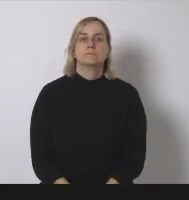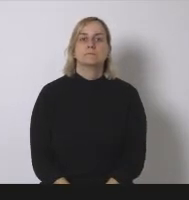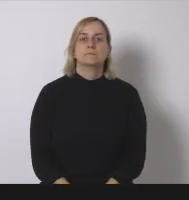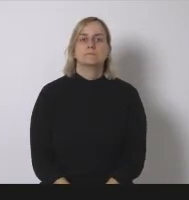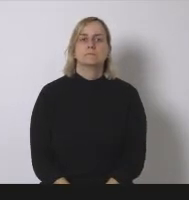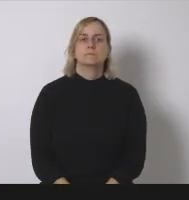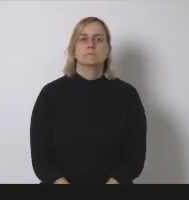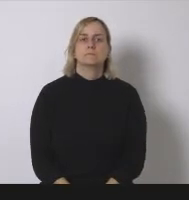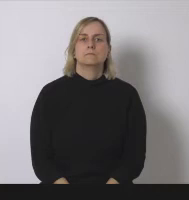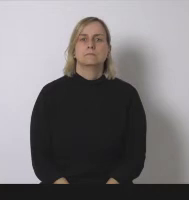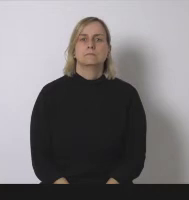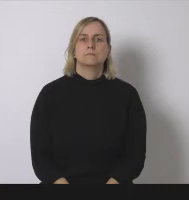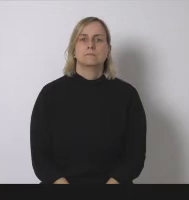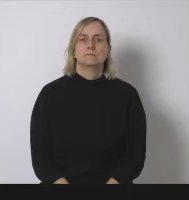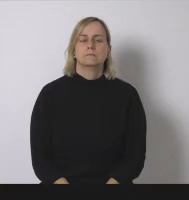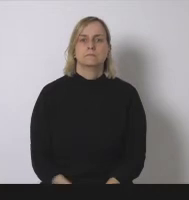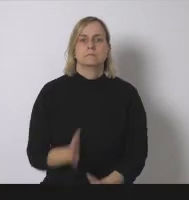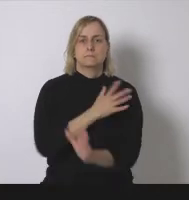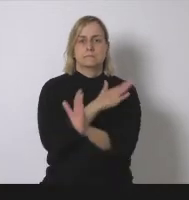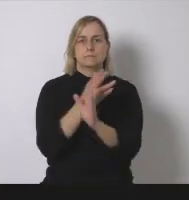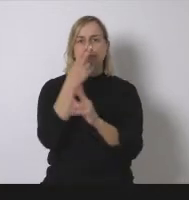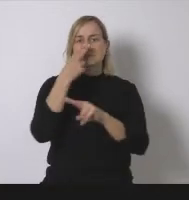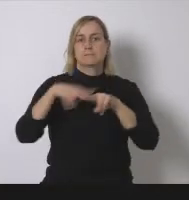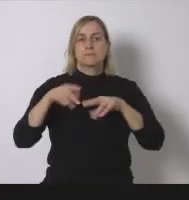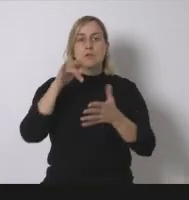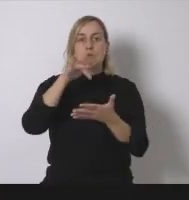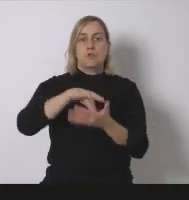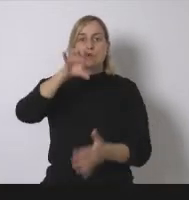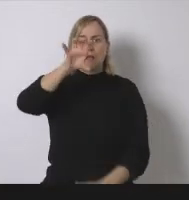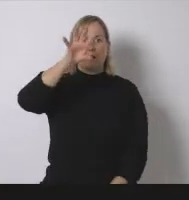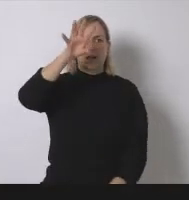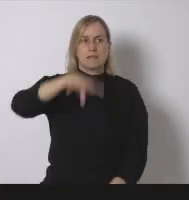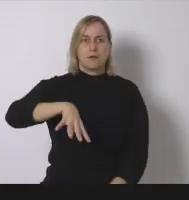que de hecho fue la primera